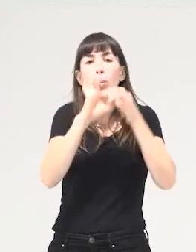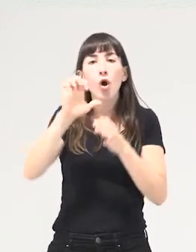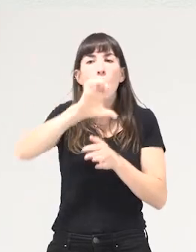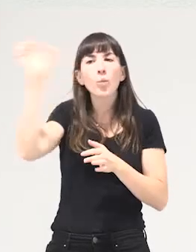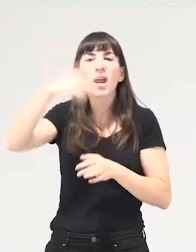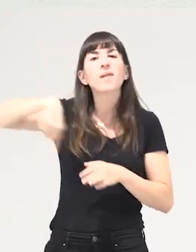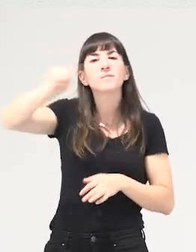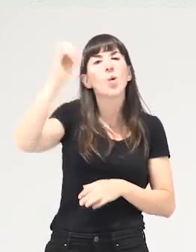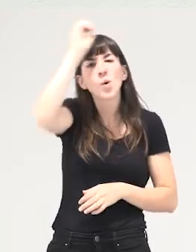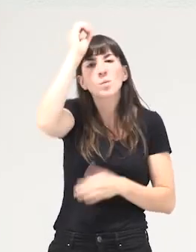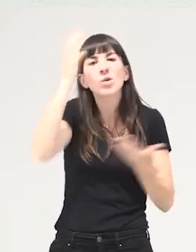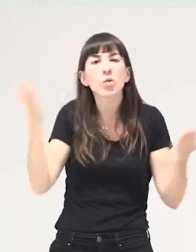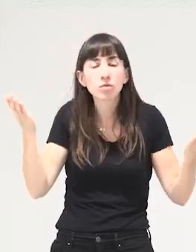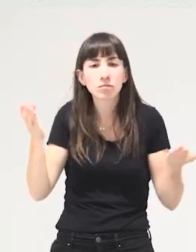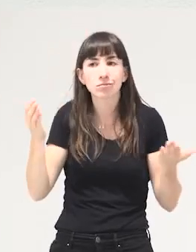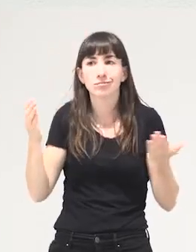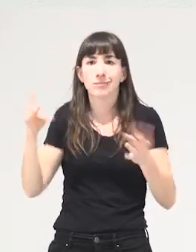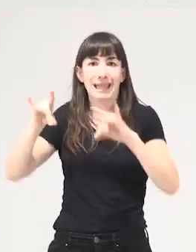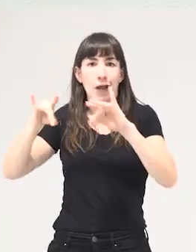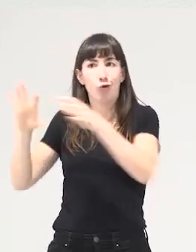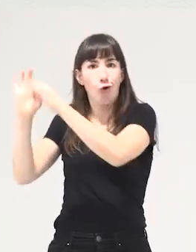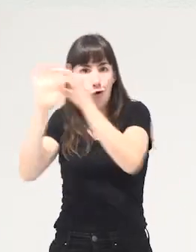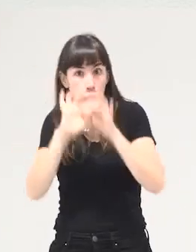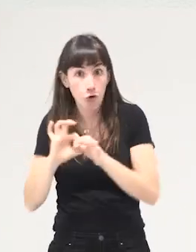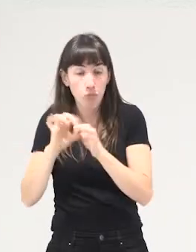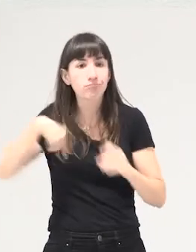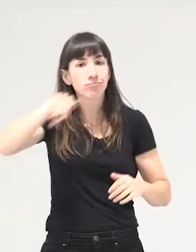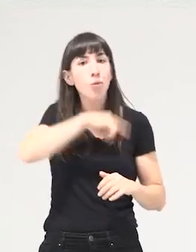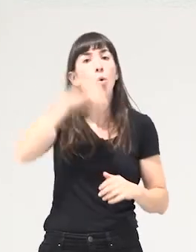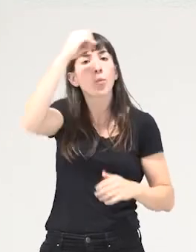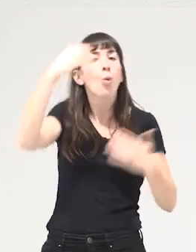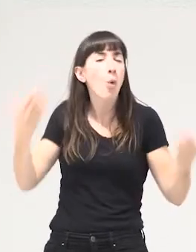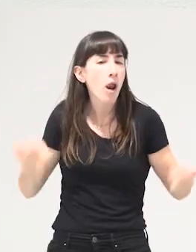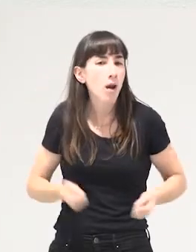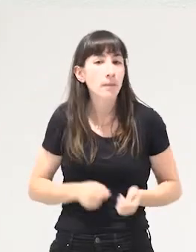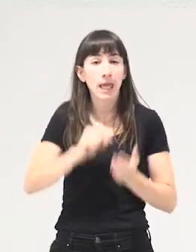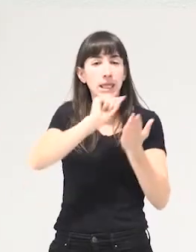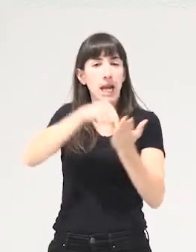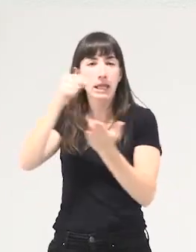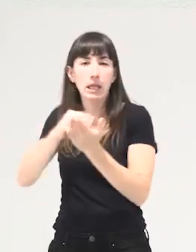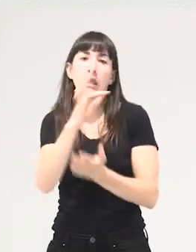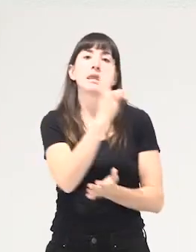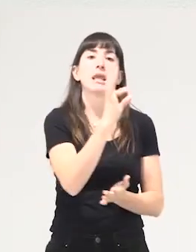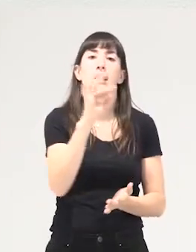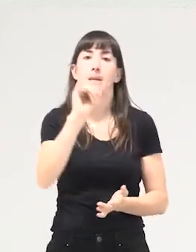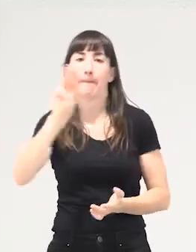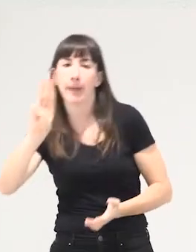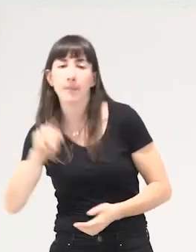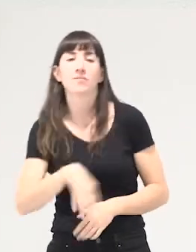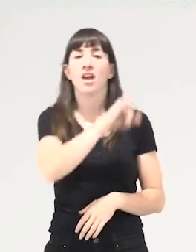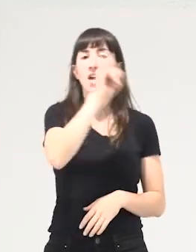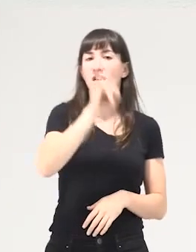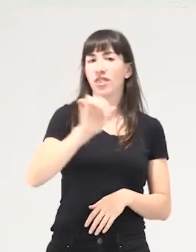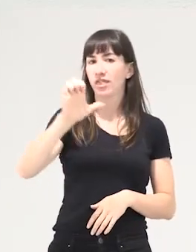un territorio económicamente cohesionado tenemos una posición sobre los tratados de comercio inversión el TTIP el Z todos estos